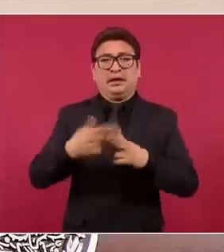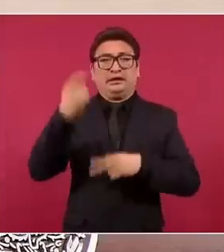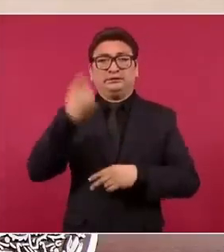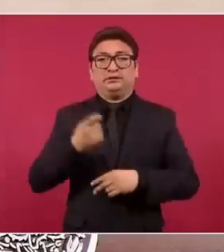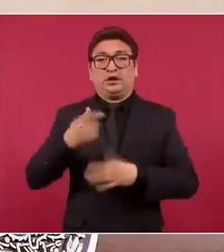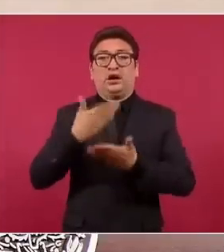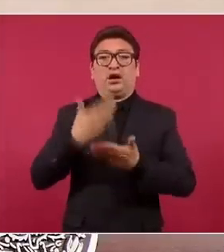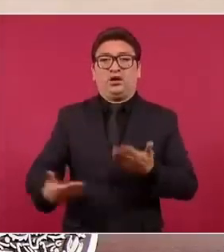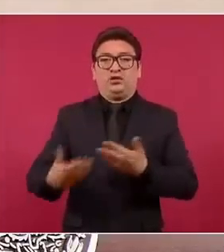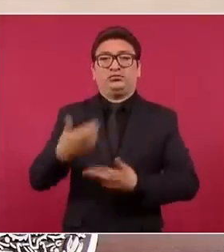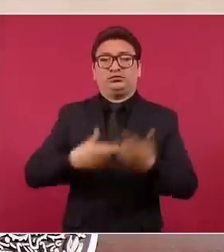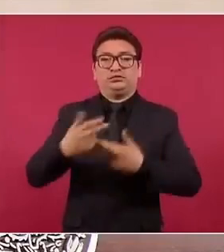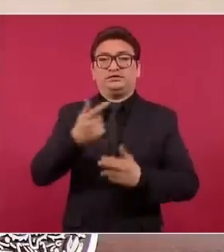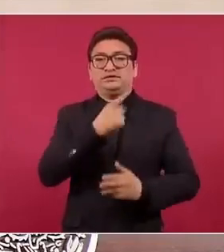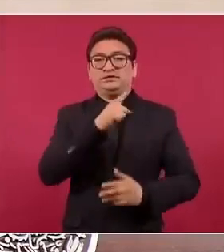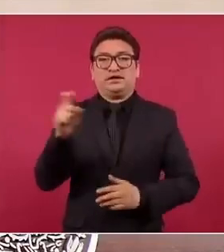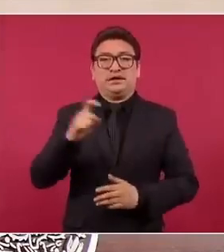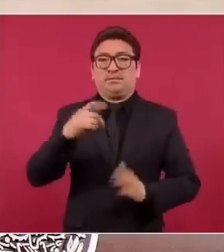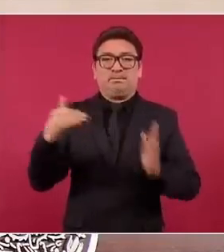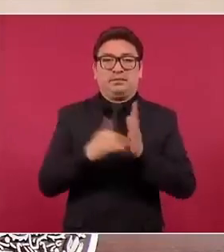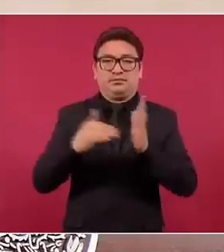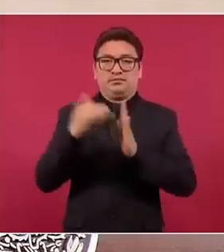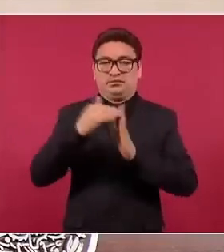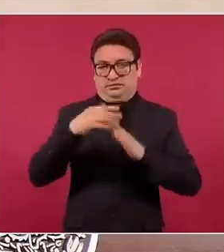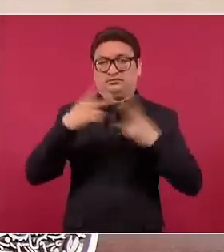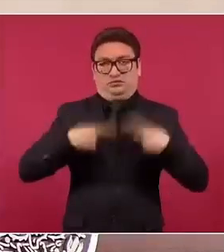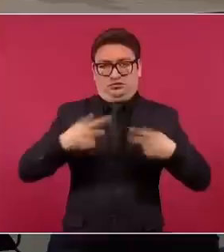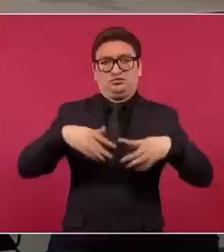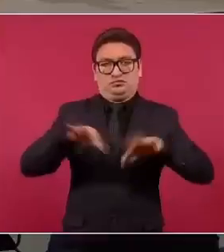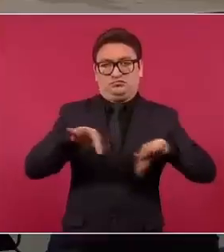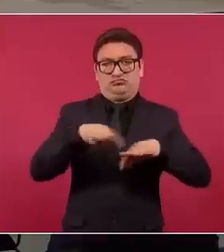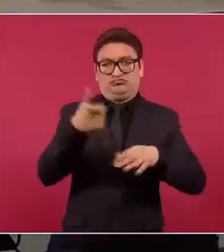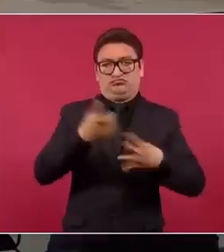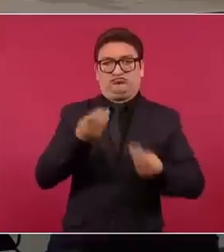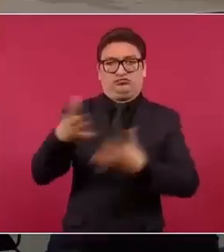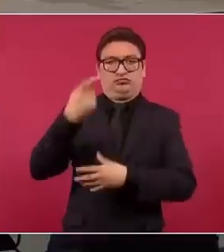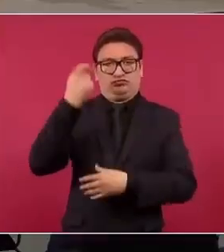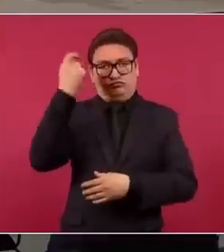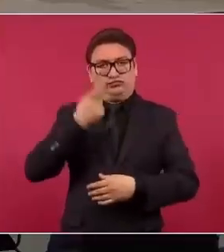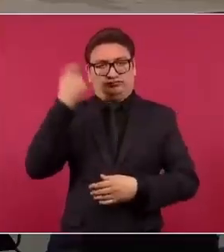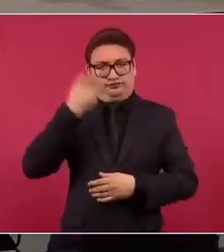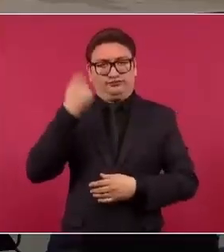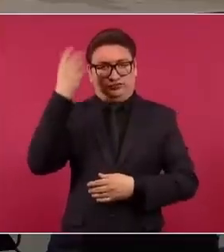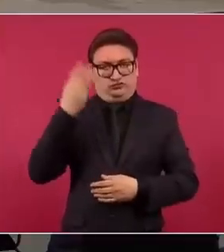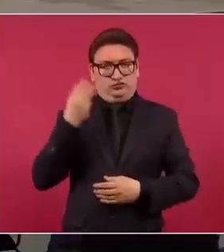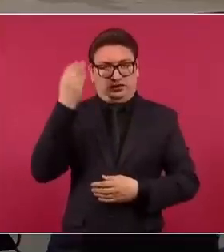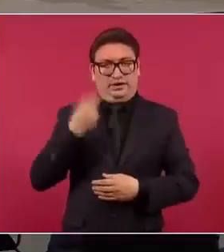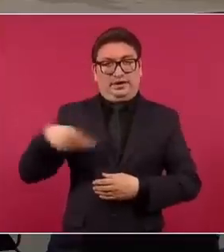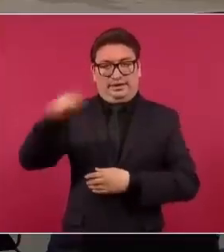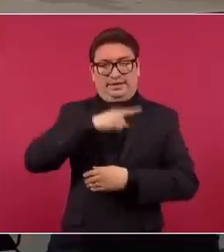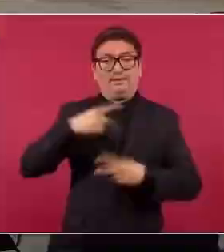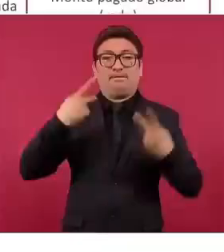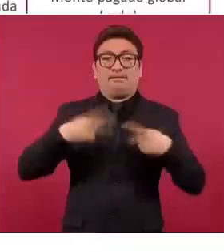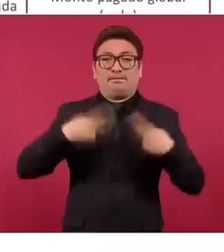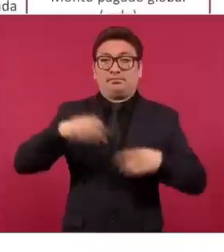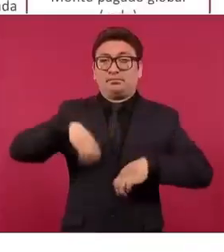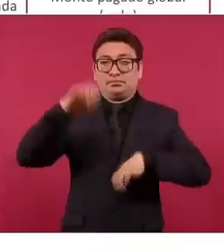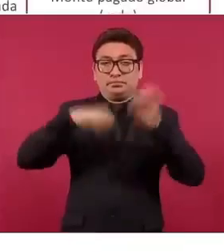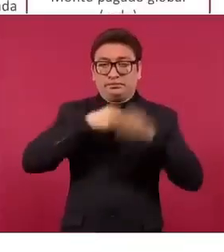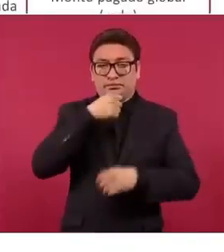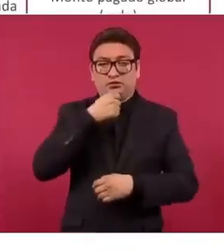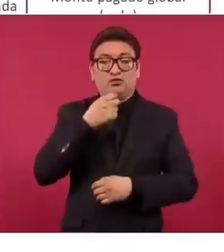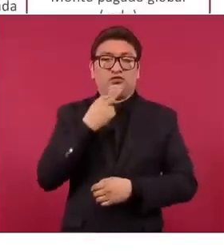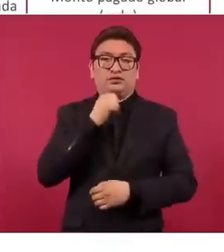se han devuelto 100 mil millones de pesos a trabajadores, pensionados, jubilados y adultos mayores que no utilizaron su